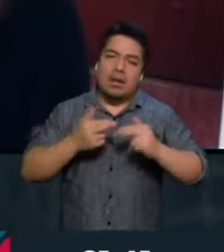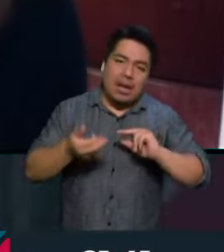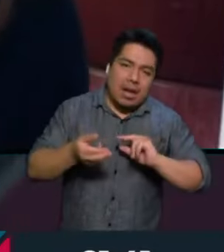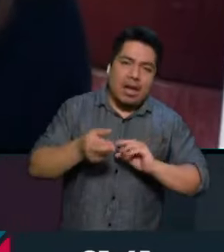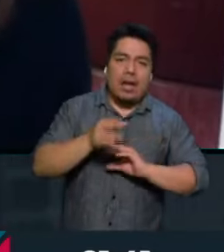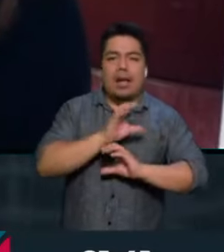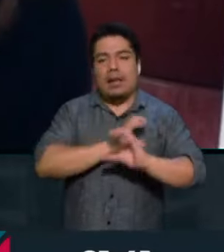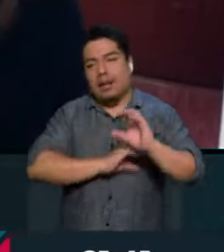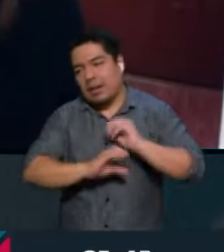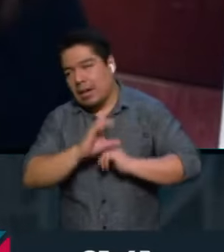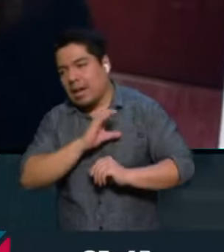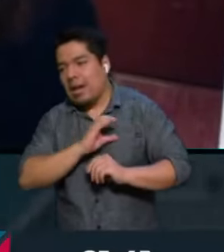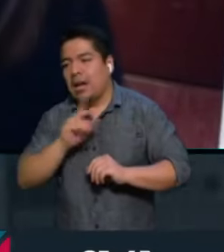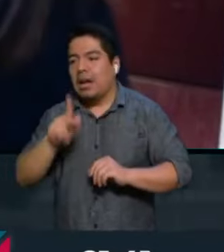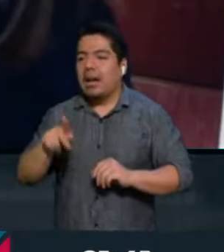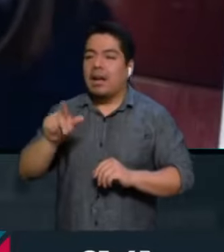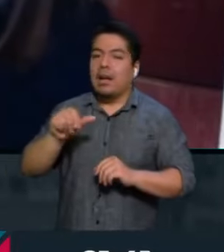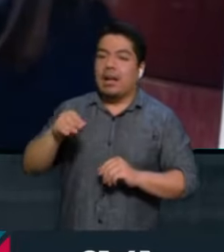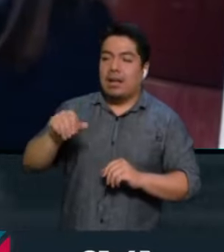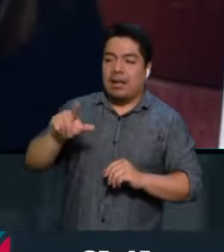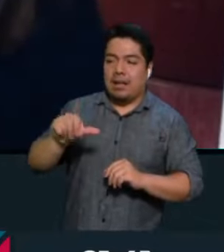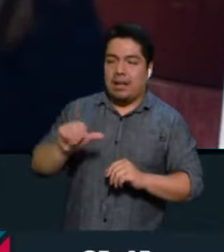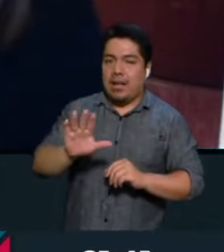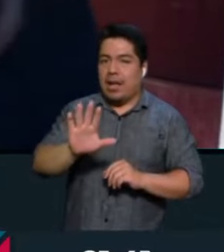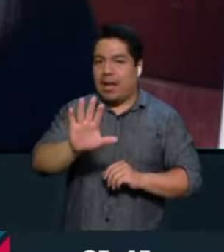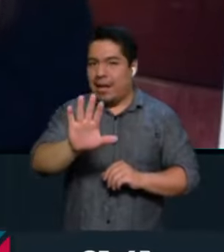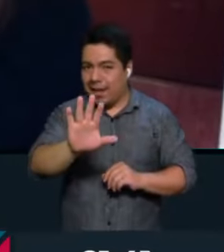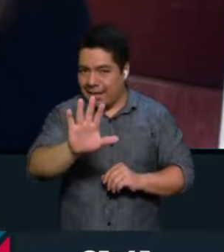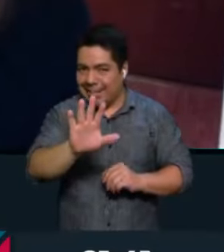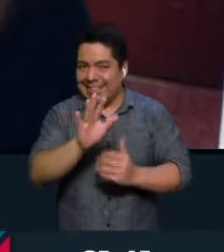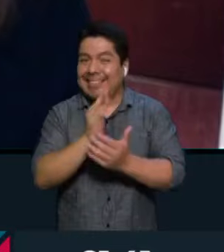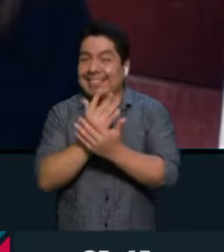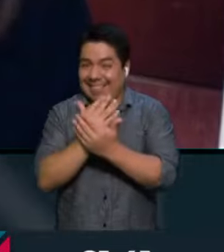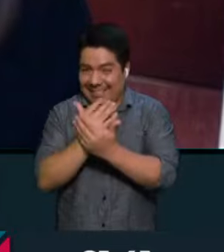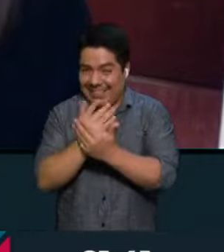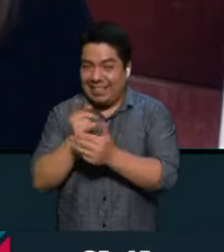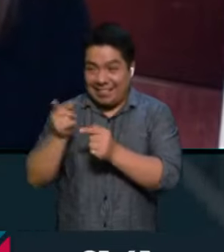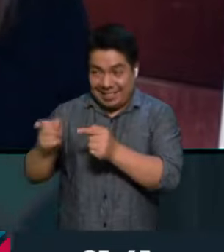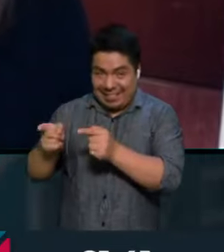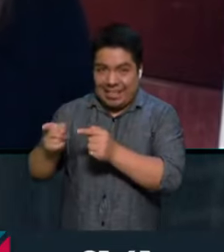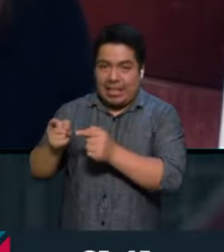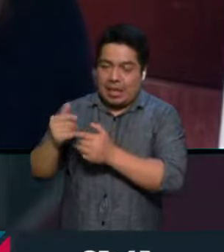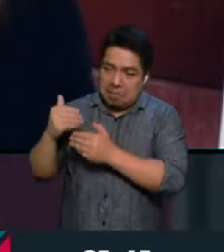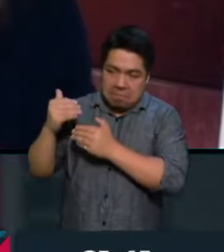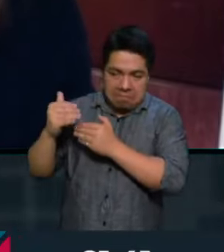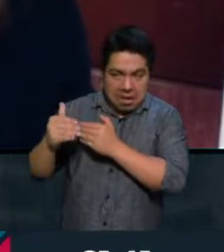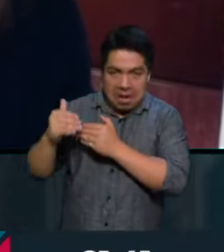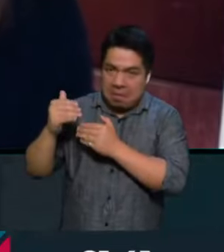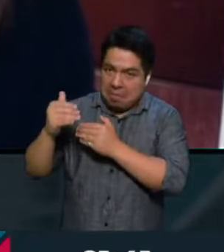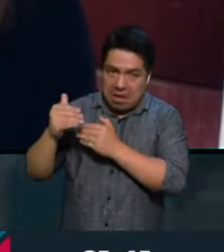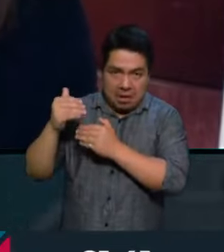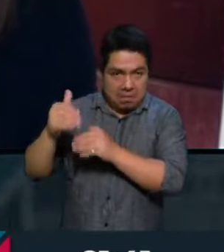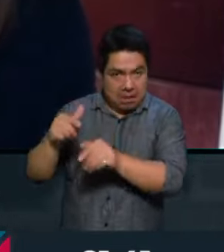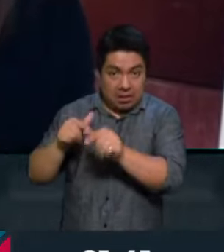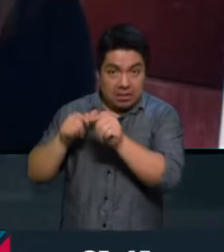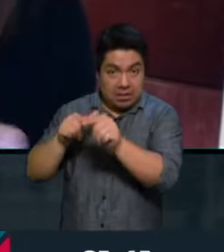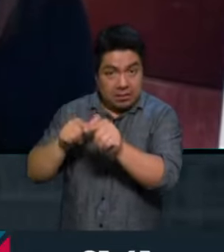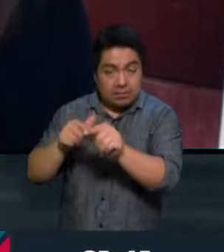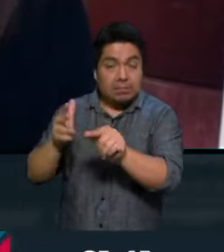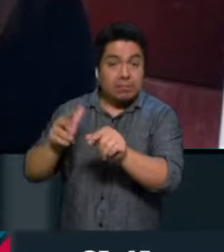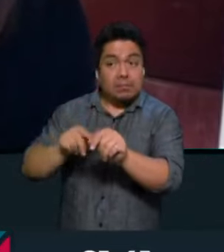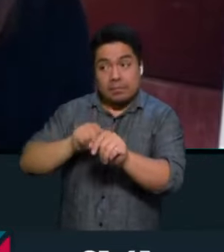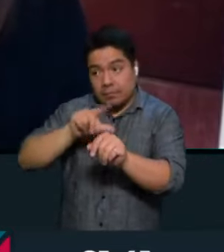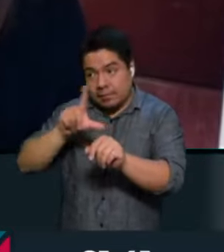con Kamala? Pues espérate. Primero que ella sobreviva, que salga avante. Y en todo caso, cómo